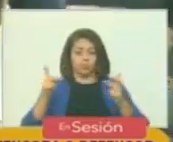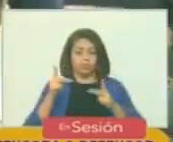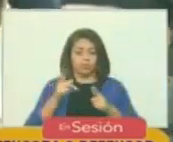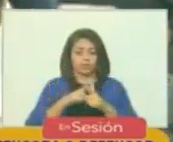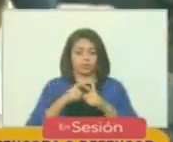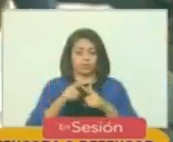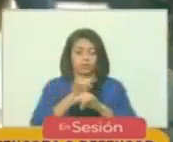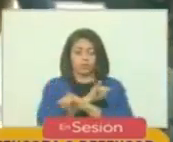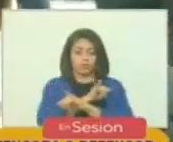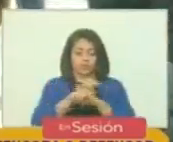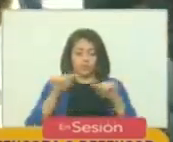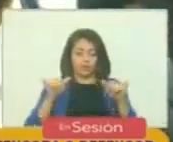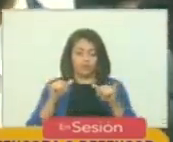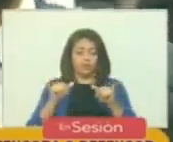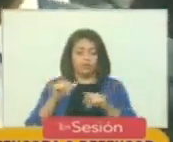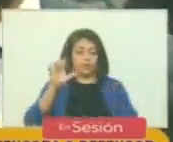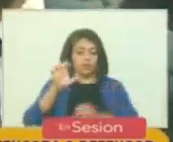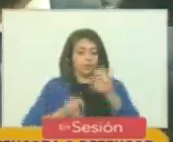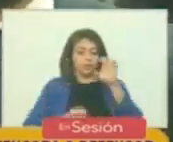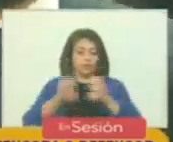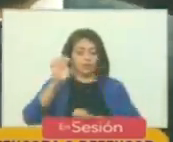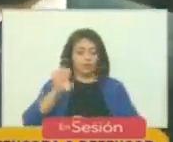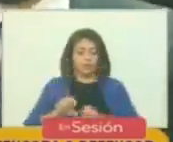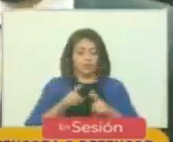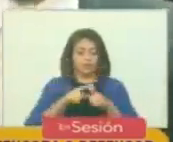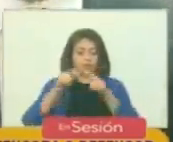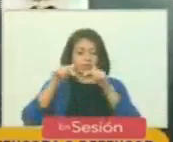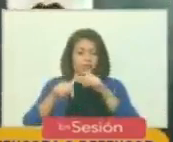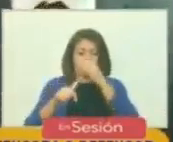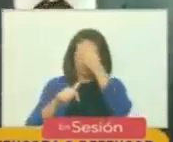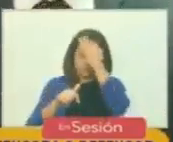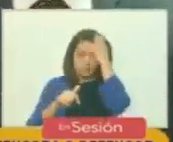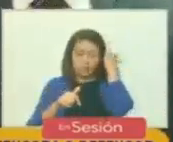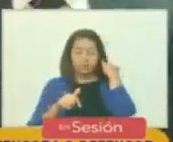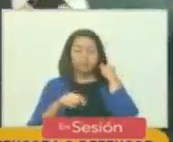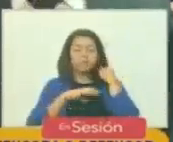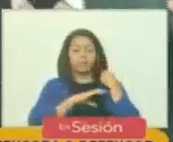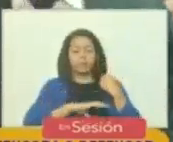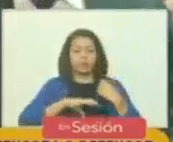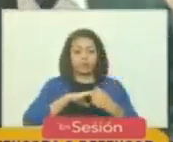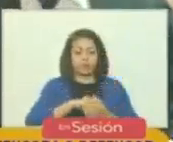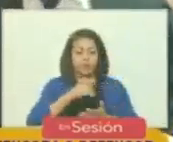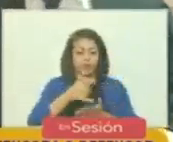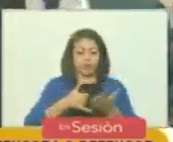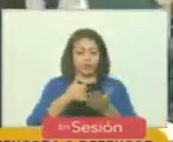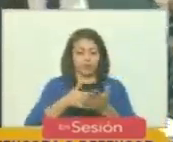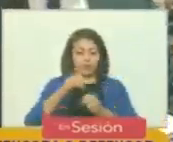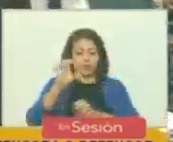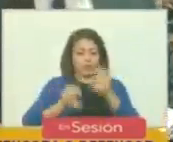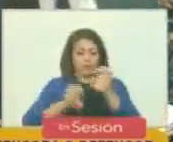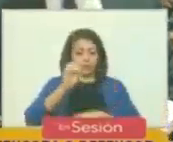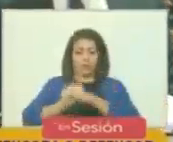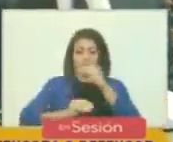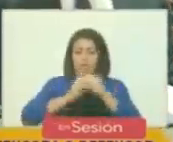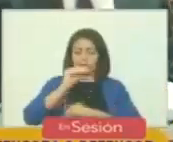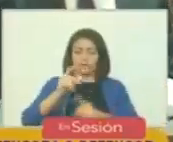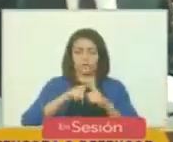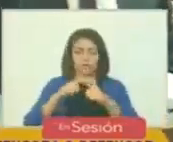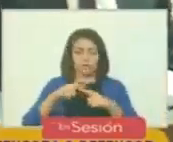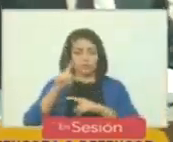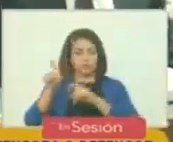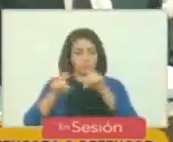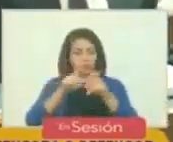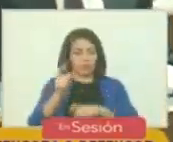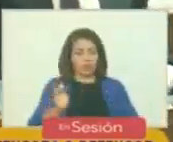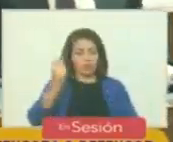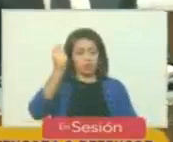y al final, la evaluación del Comité de Postulaciones y la evaluación que se hizo en consulta